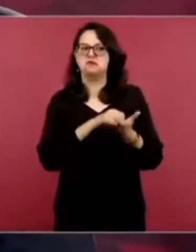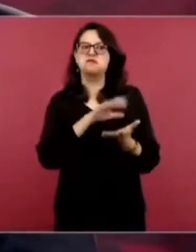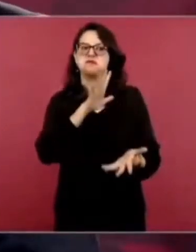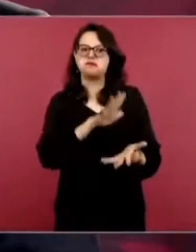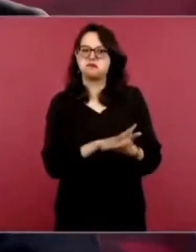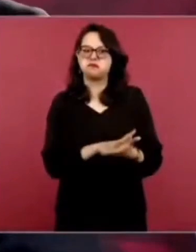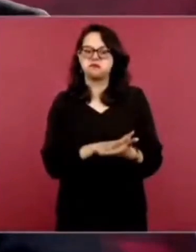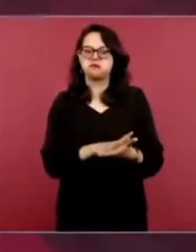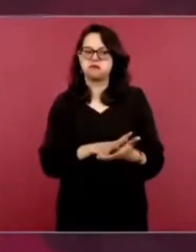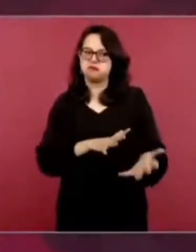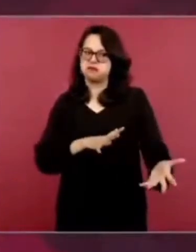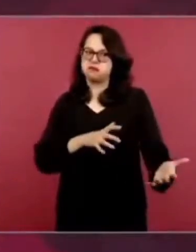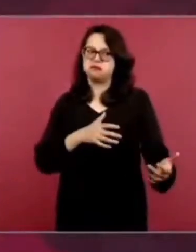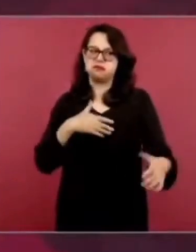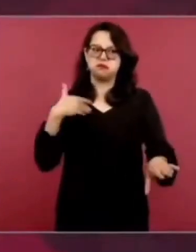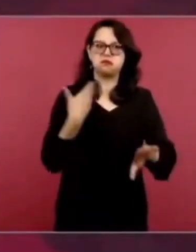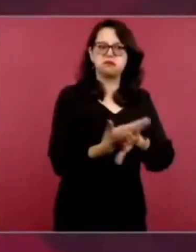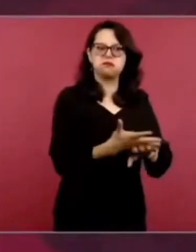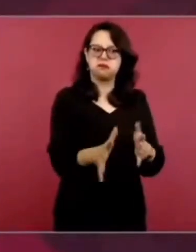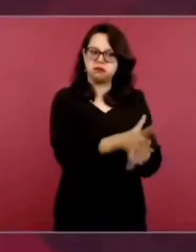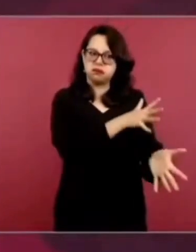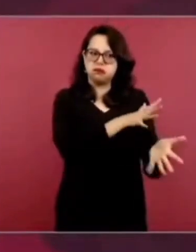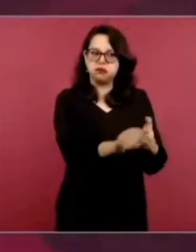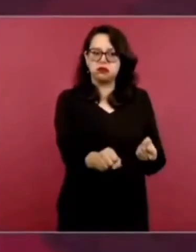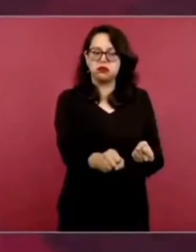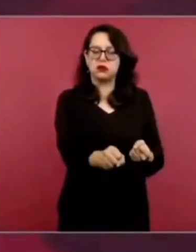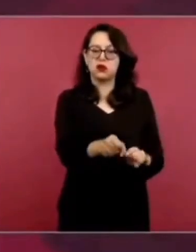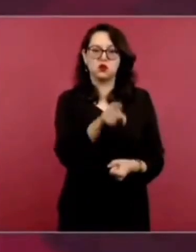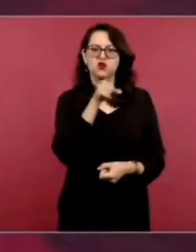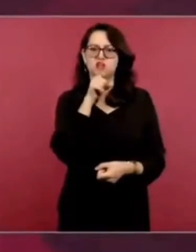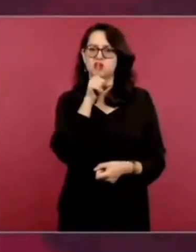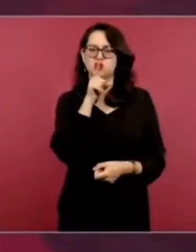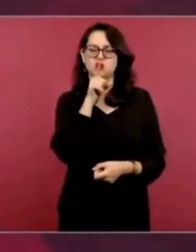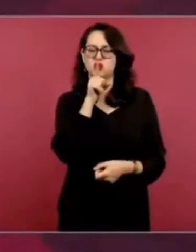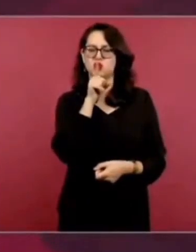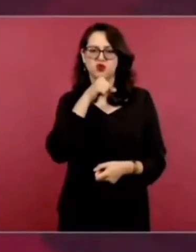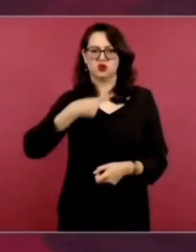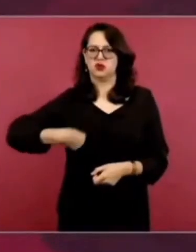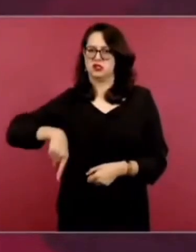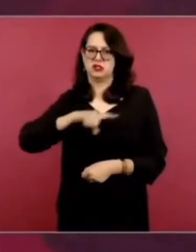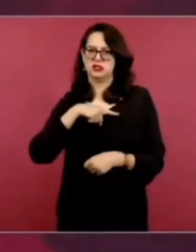nosotros padecimos mucho eso, pero estábamos en oposición.